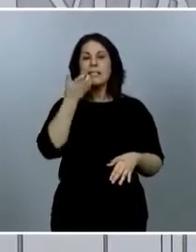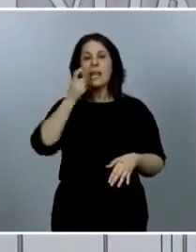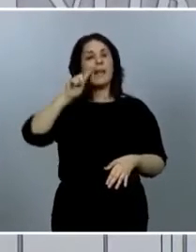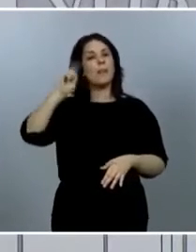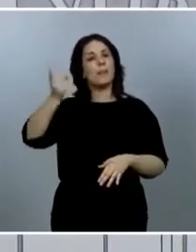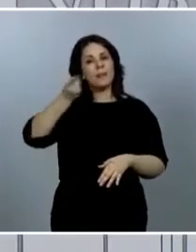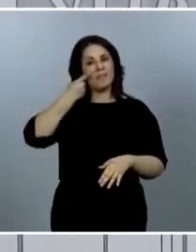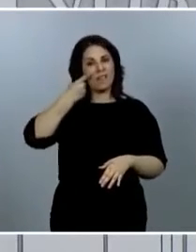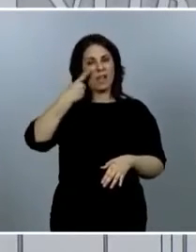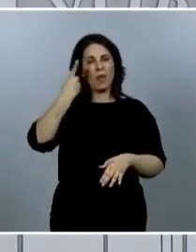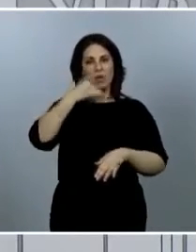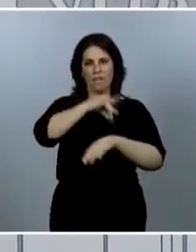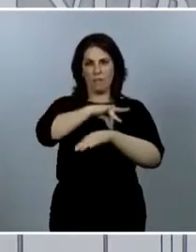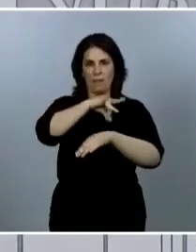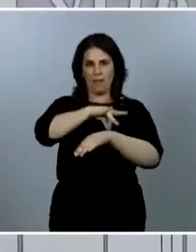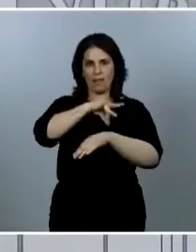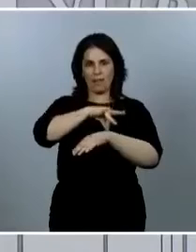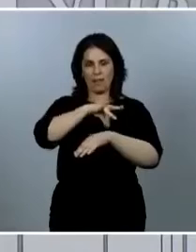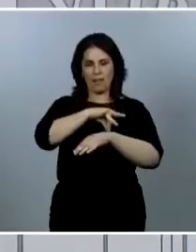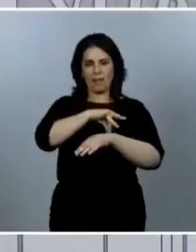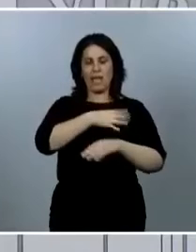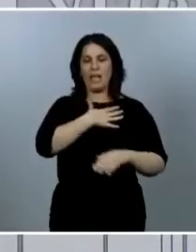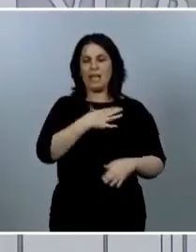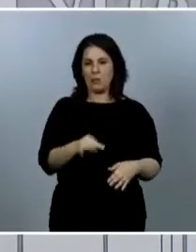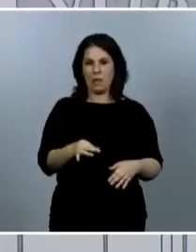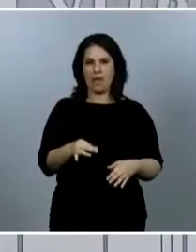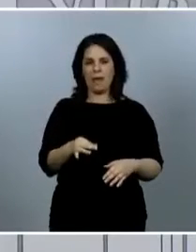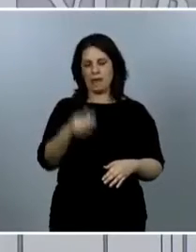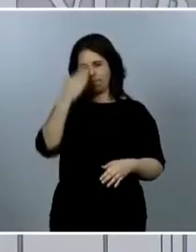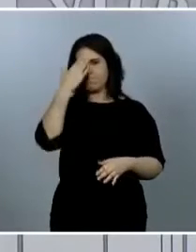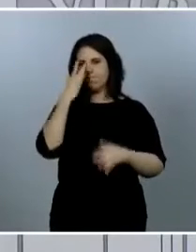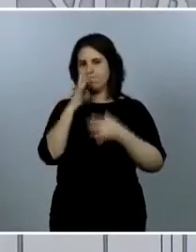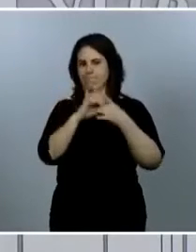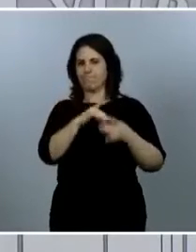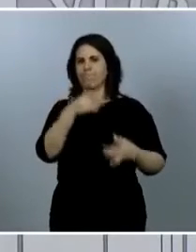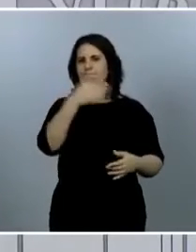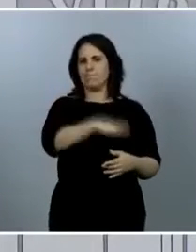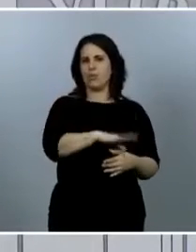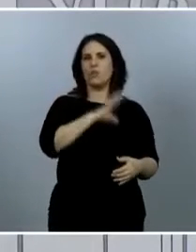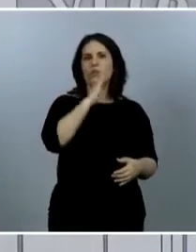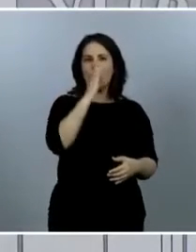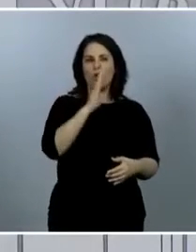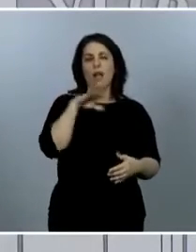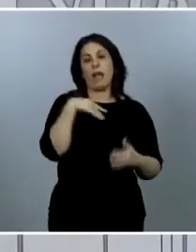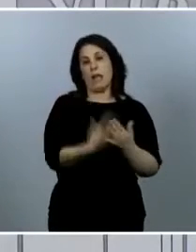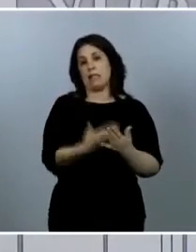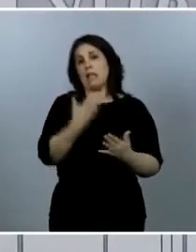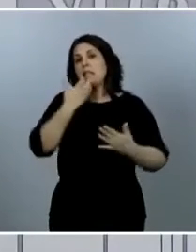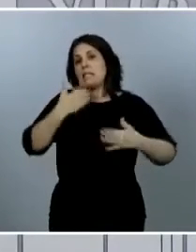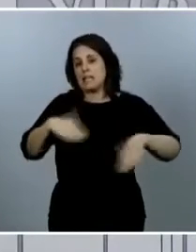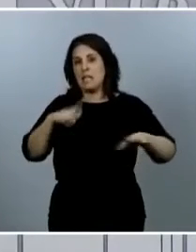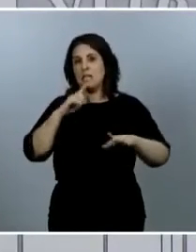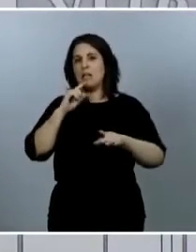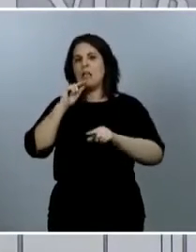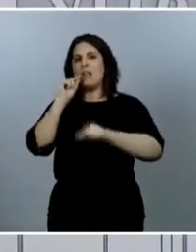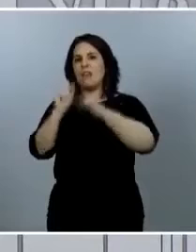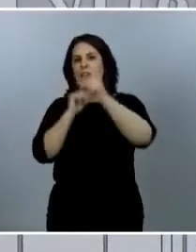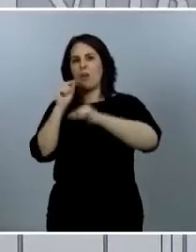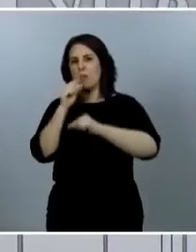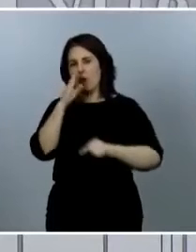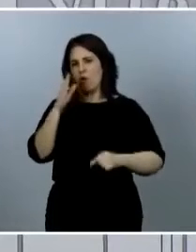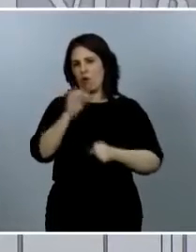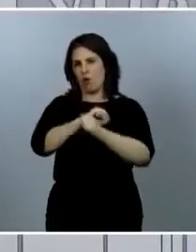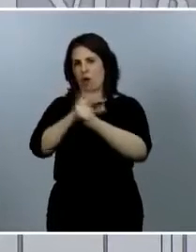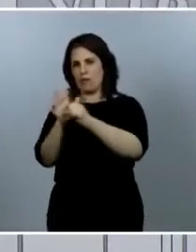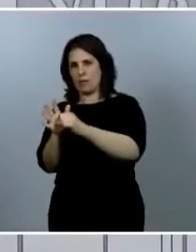enfermedad que pueda explicar el fallecimiento incluso si hay infección por coronavirus si hay una enfermedad que explique ese fallecimiento al margen de la infección